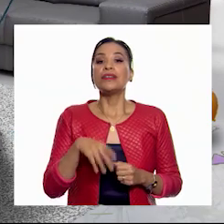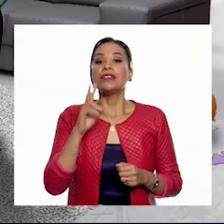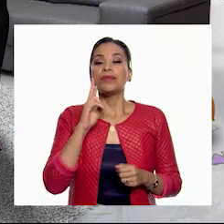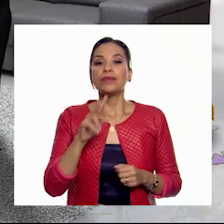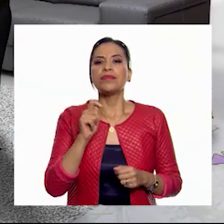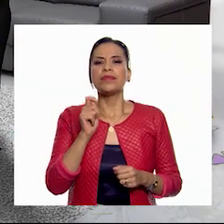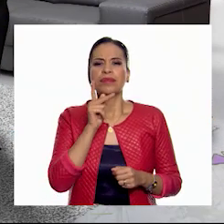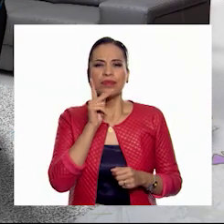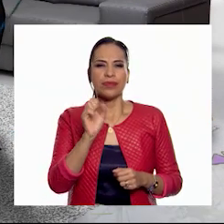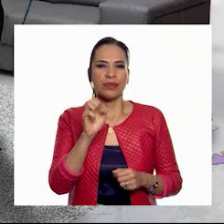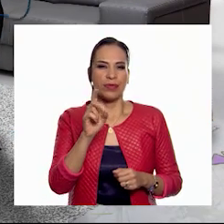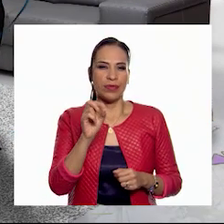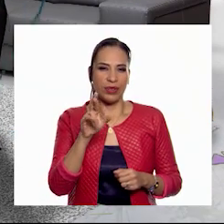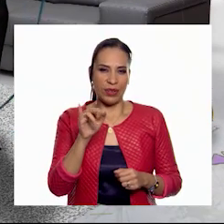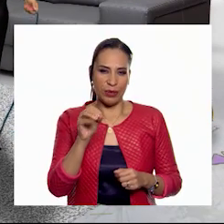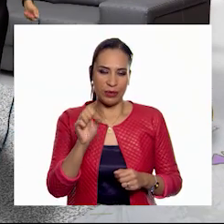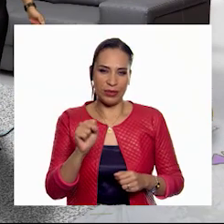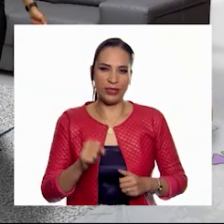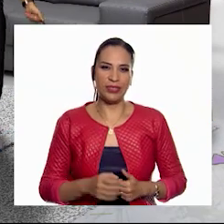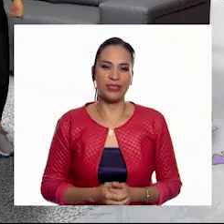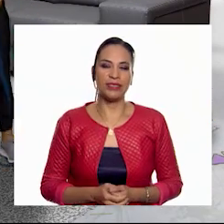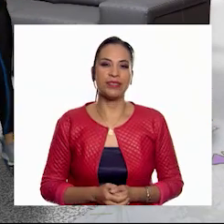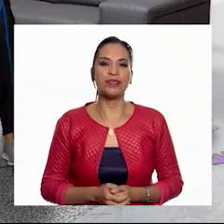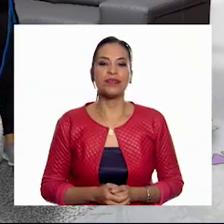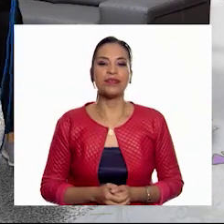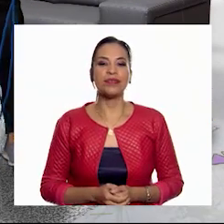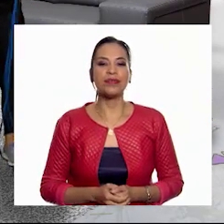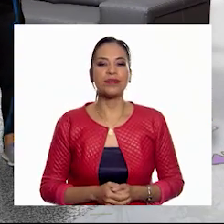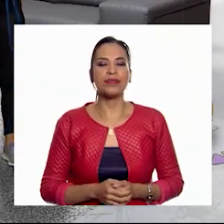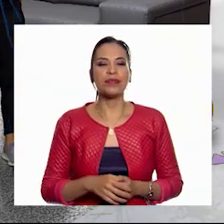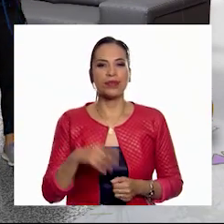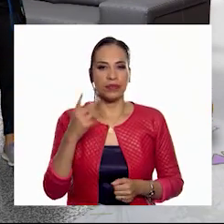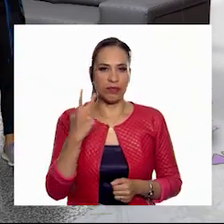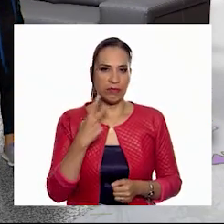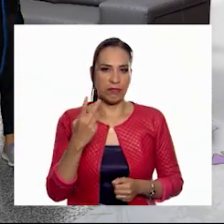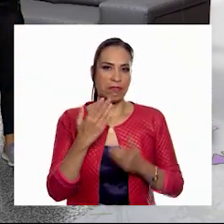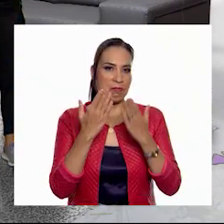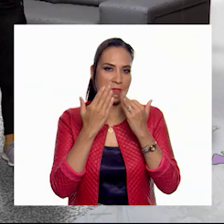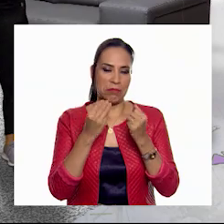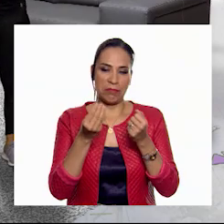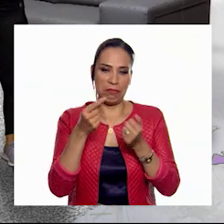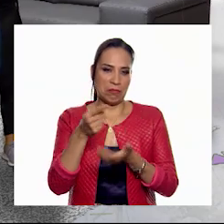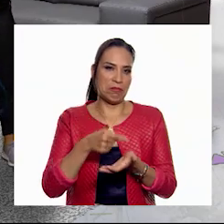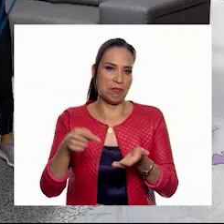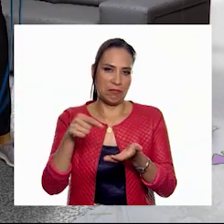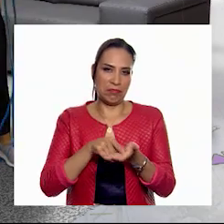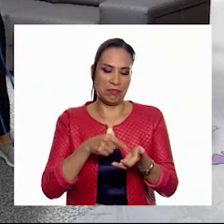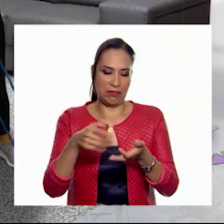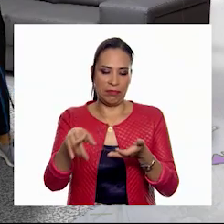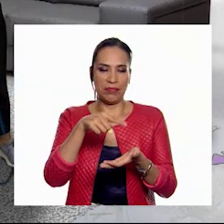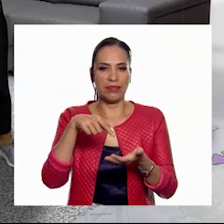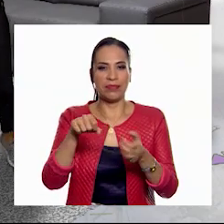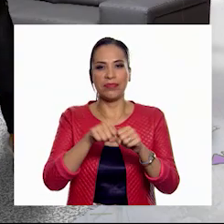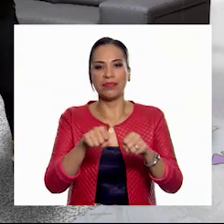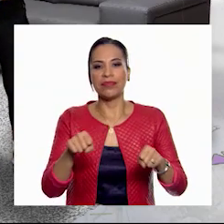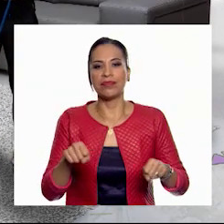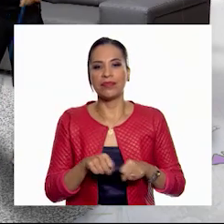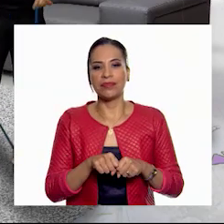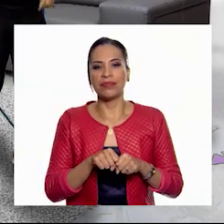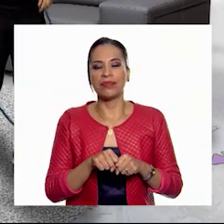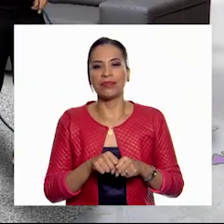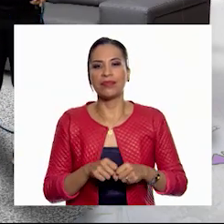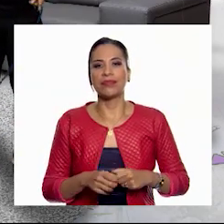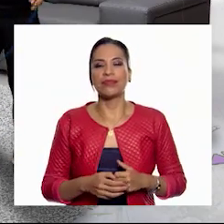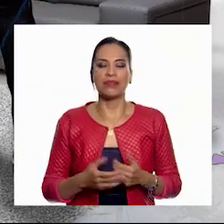Sedentarius. Tarius. Ese buen tarius. Bien, vamos. Como Jorge y yo no tenemos mucho espacio, como ven, en nuestra sala... Sí, están los